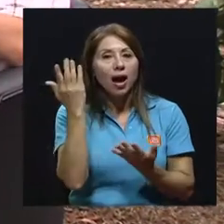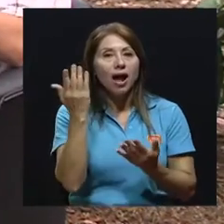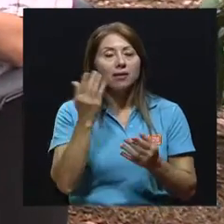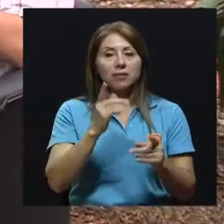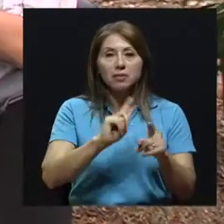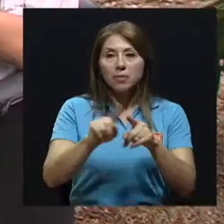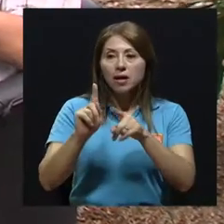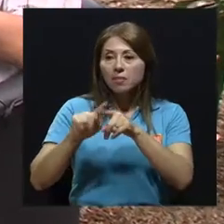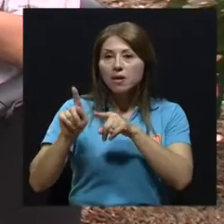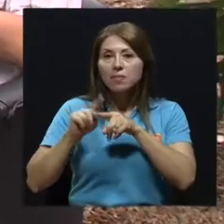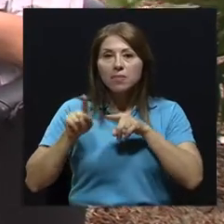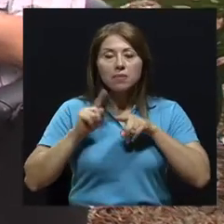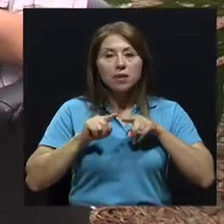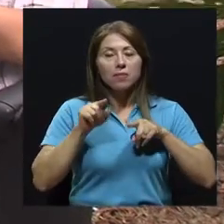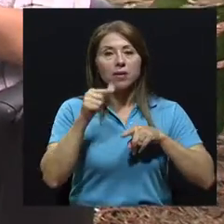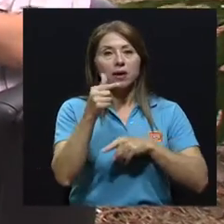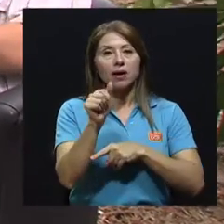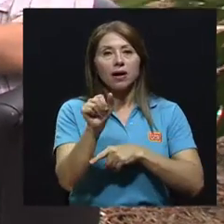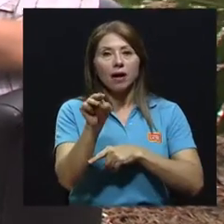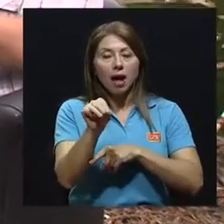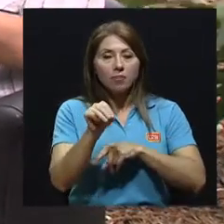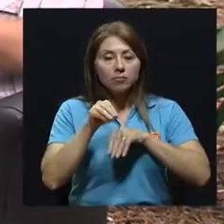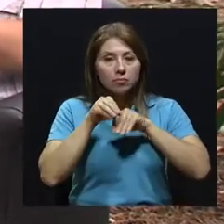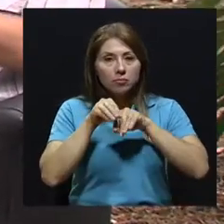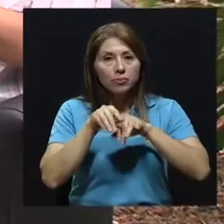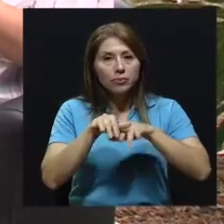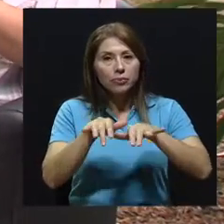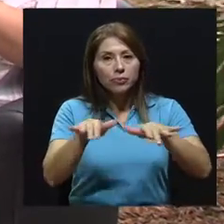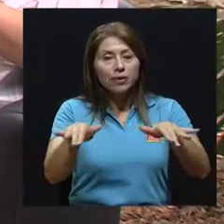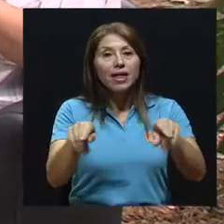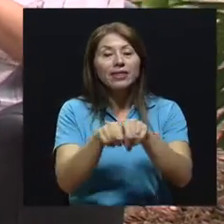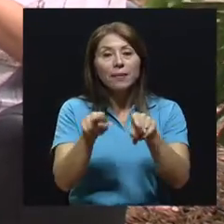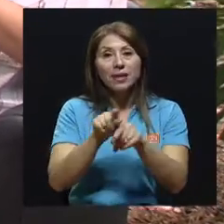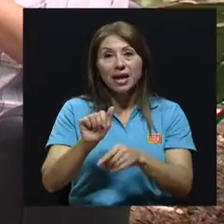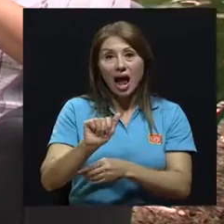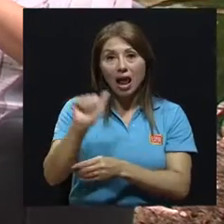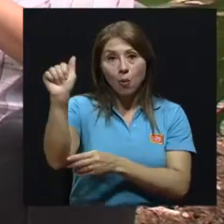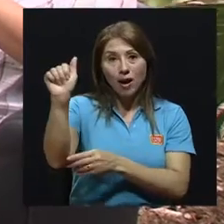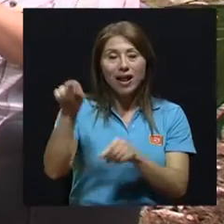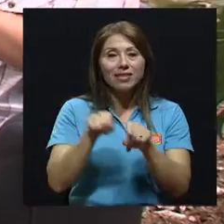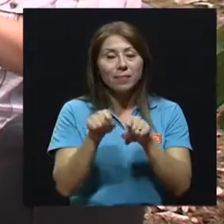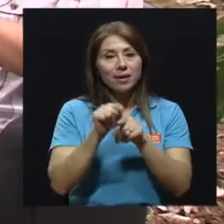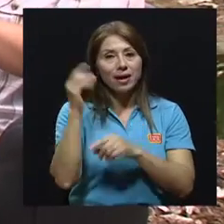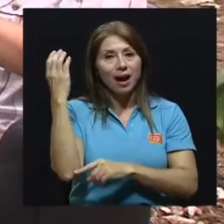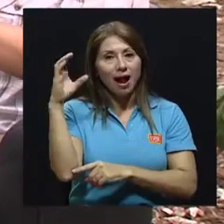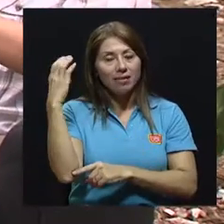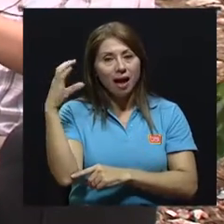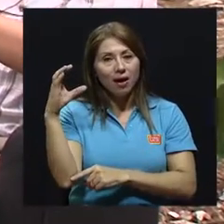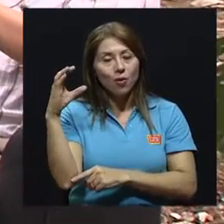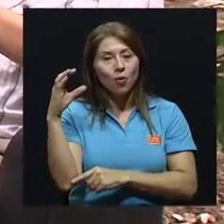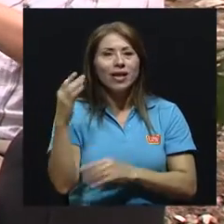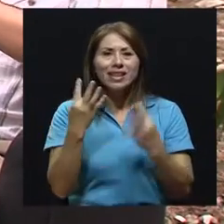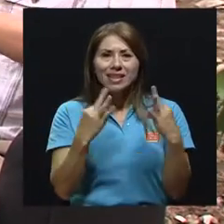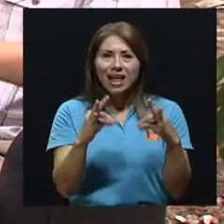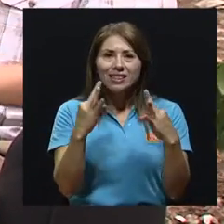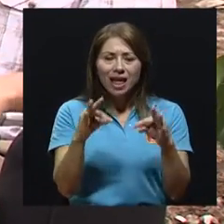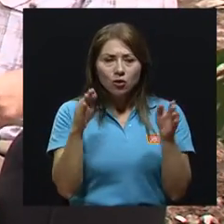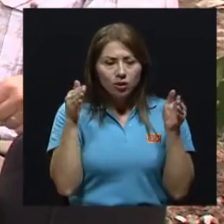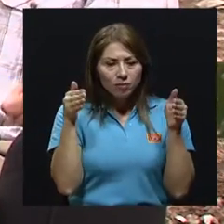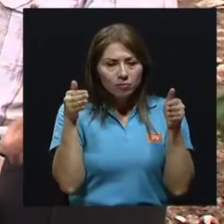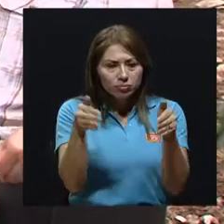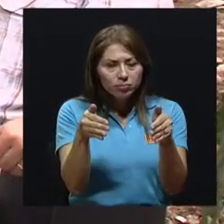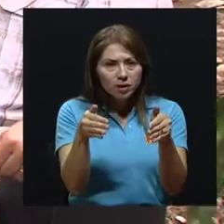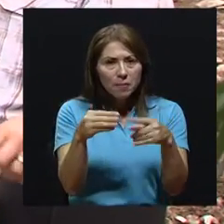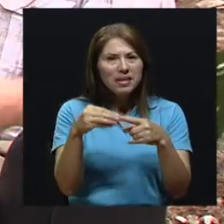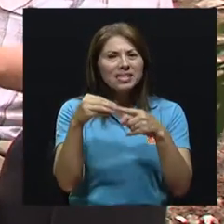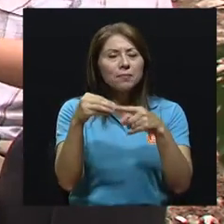diferentes lugares del área metropolitana, también en Alajuela, en Cartago, ya en este momento hay puntos de monitoreo, tratando de abarcar los principales centros poblacionales